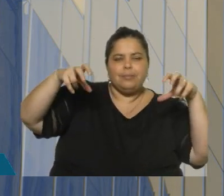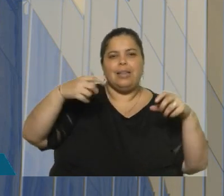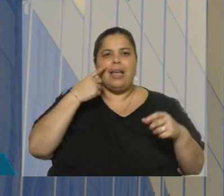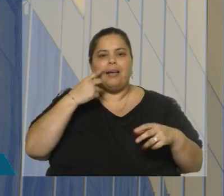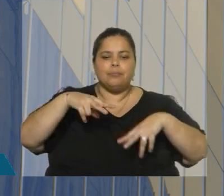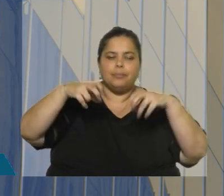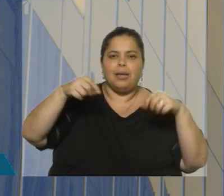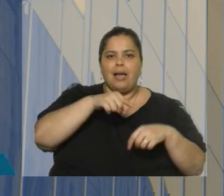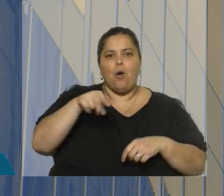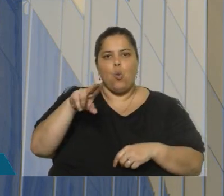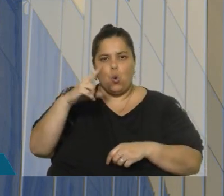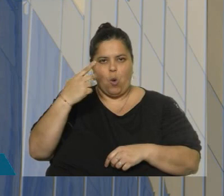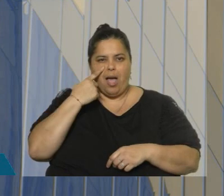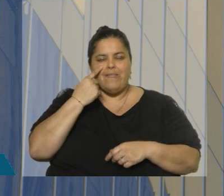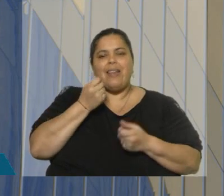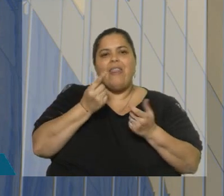relevantes, las más conocidas.